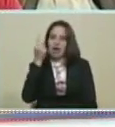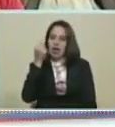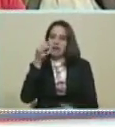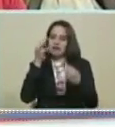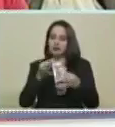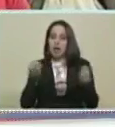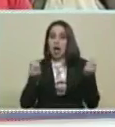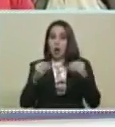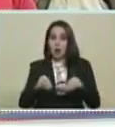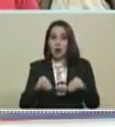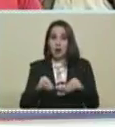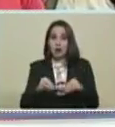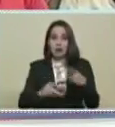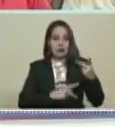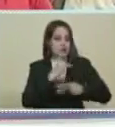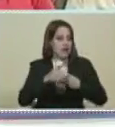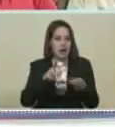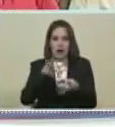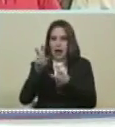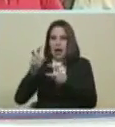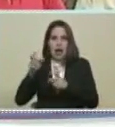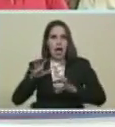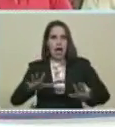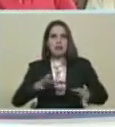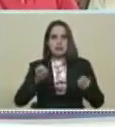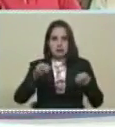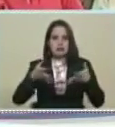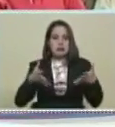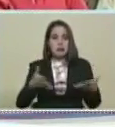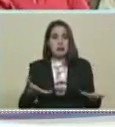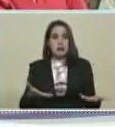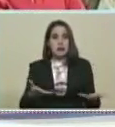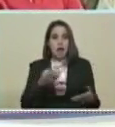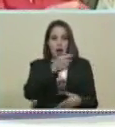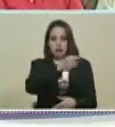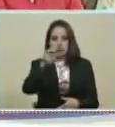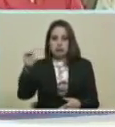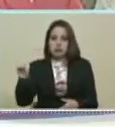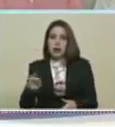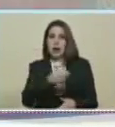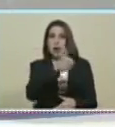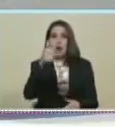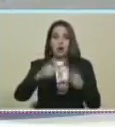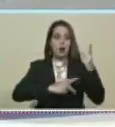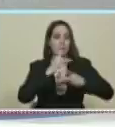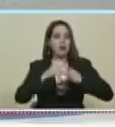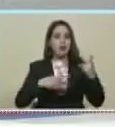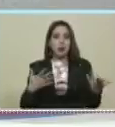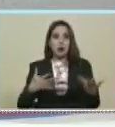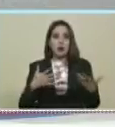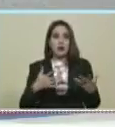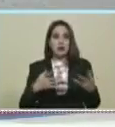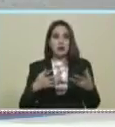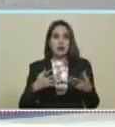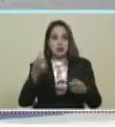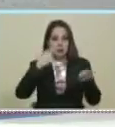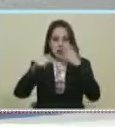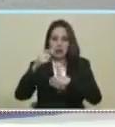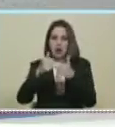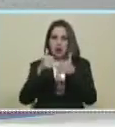Acordado Que genere Las ganancias En el marco de la ley A los productores ¿Verdad? Y luego